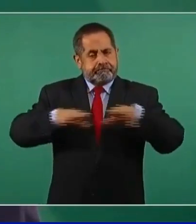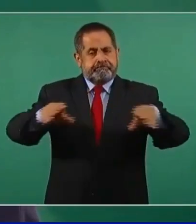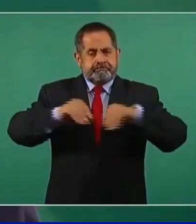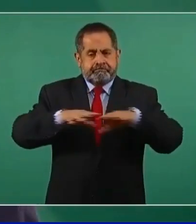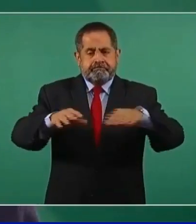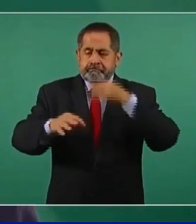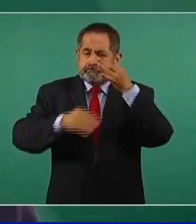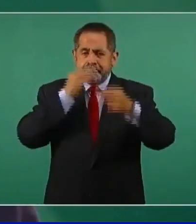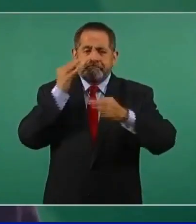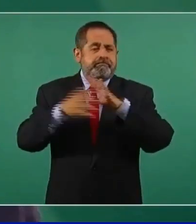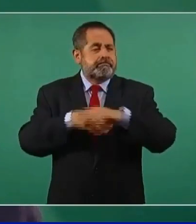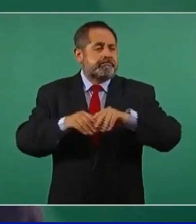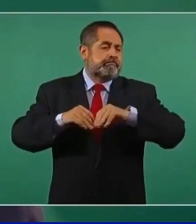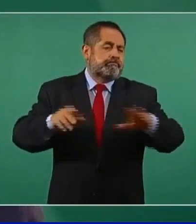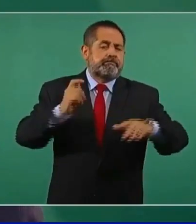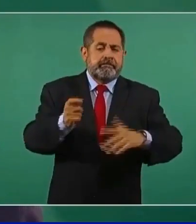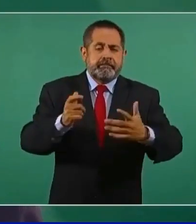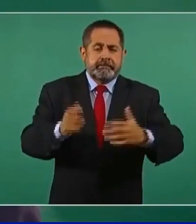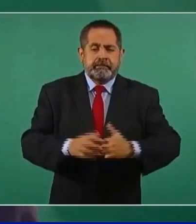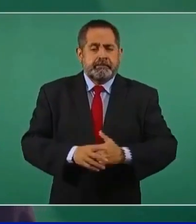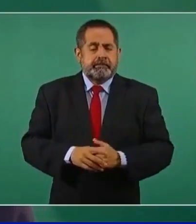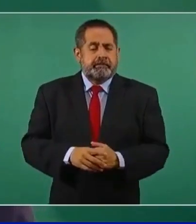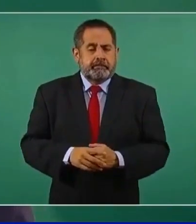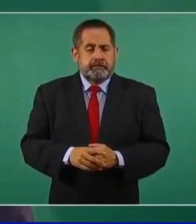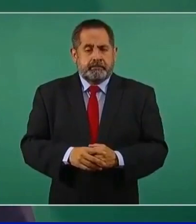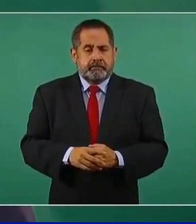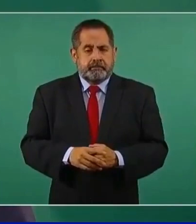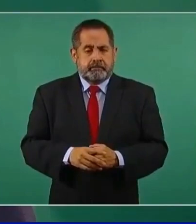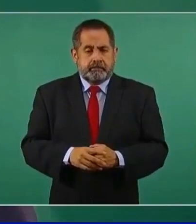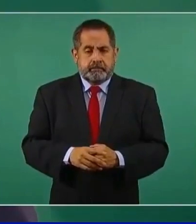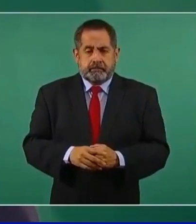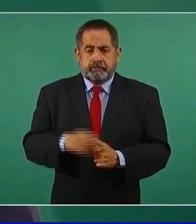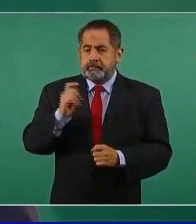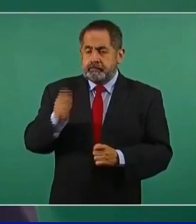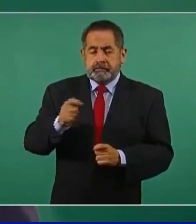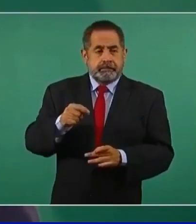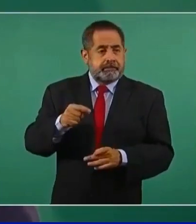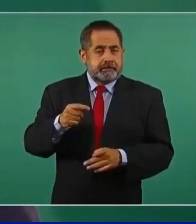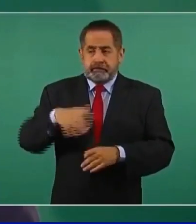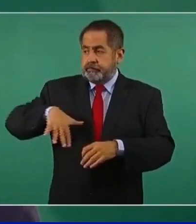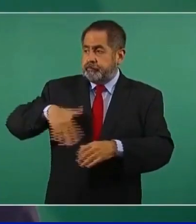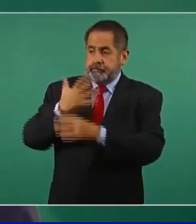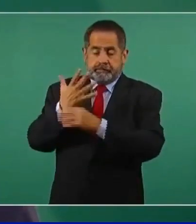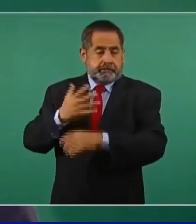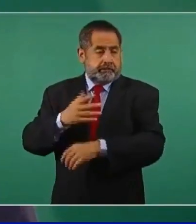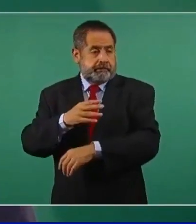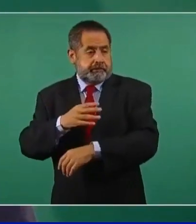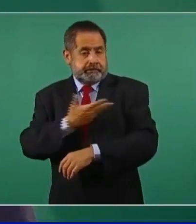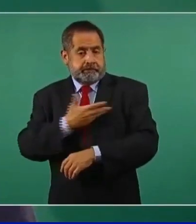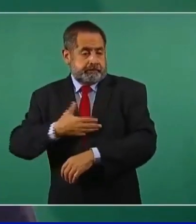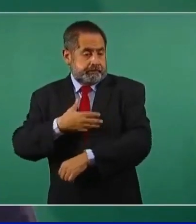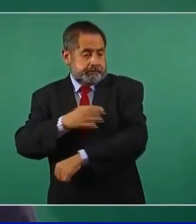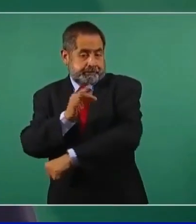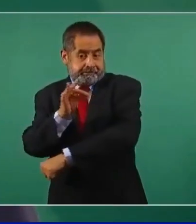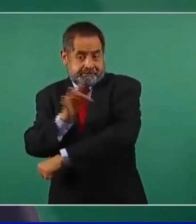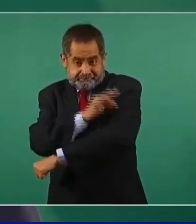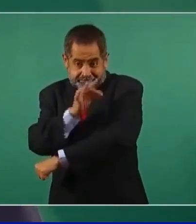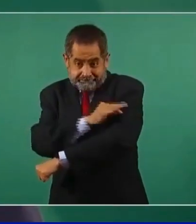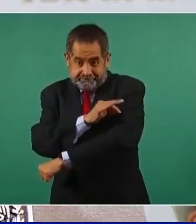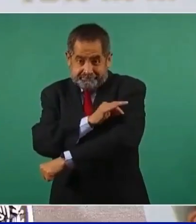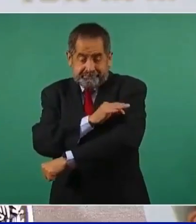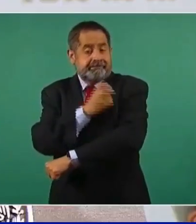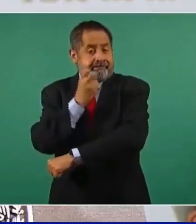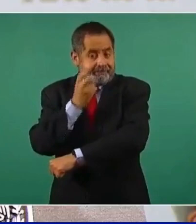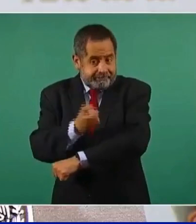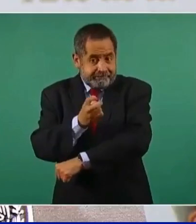mensajes de promoción de la salud. Lo que ya ha dicho el presidente, vacunarse reduce muy significativamente el